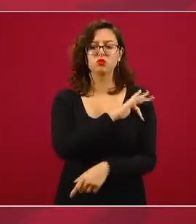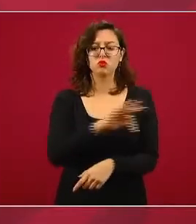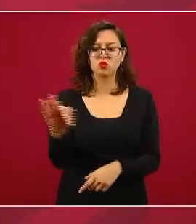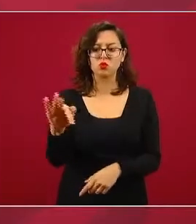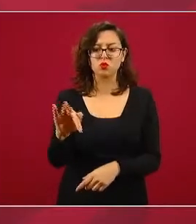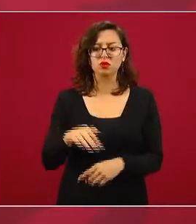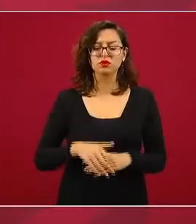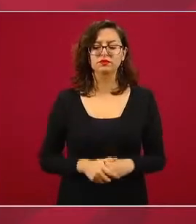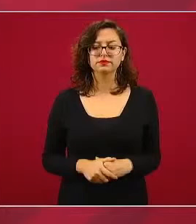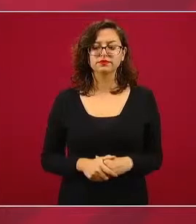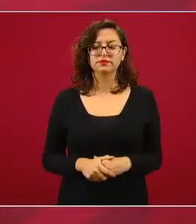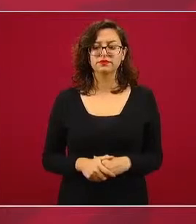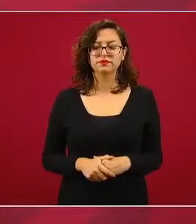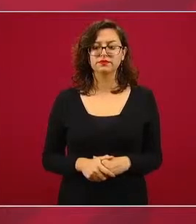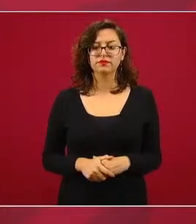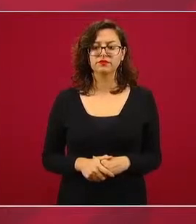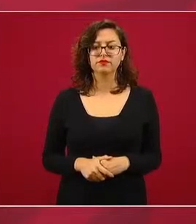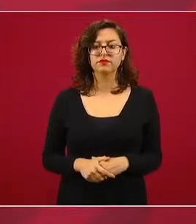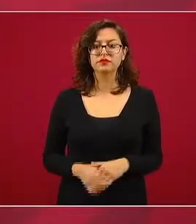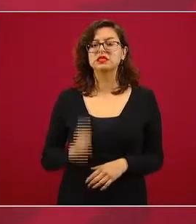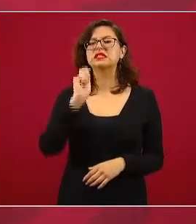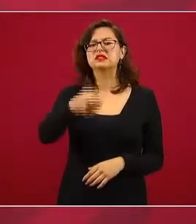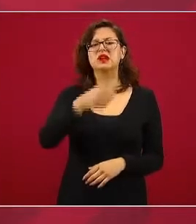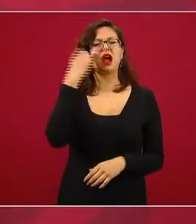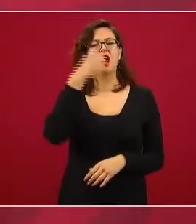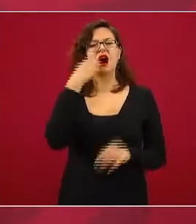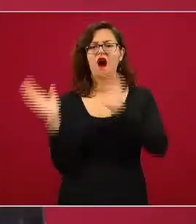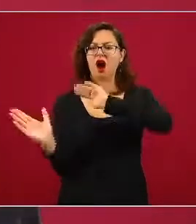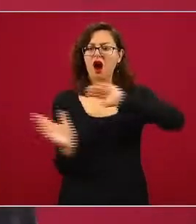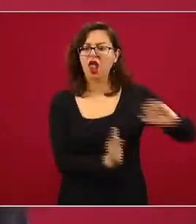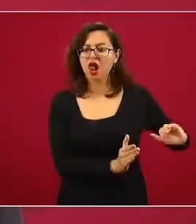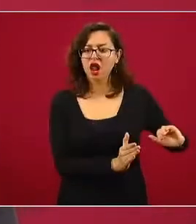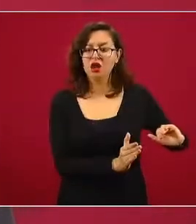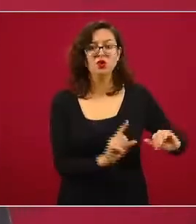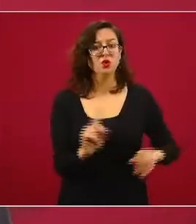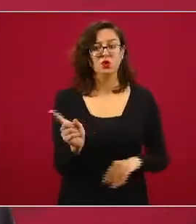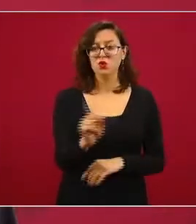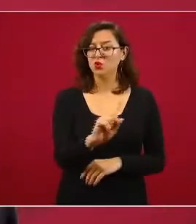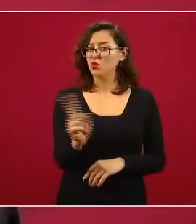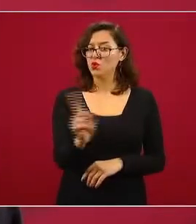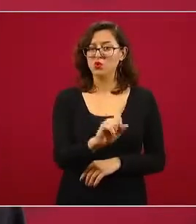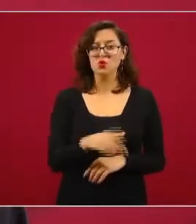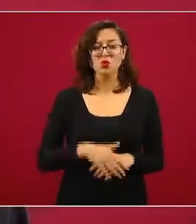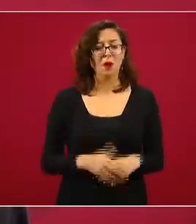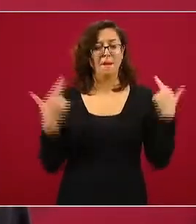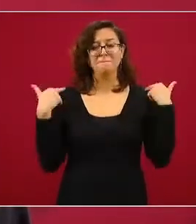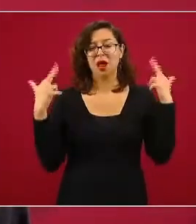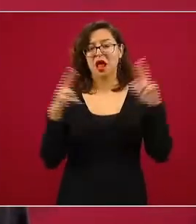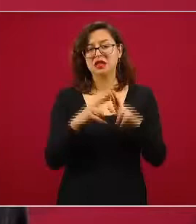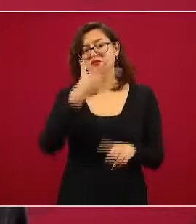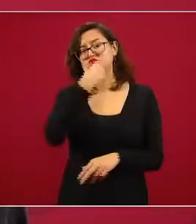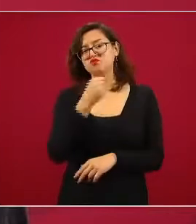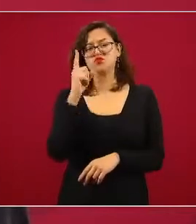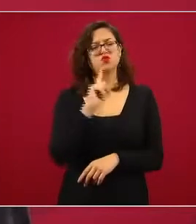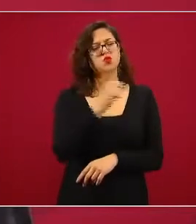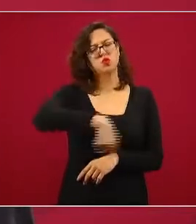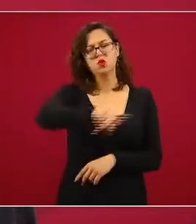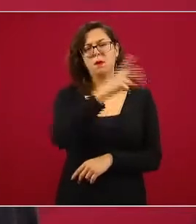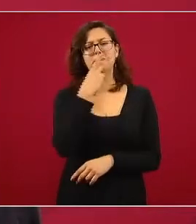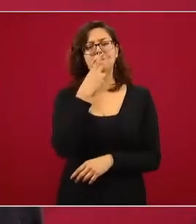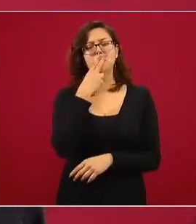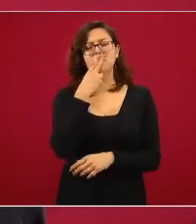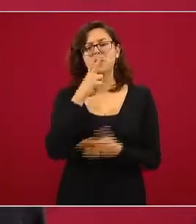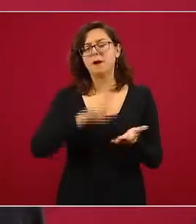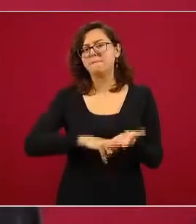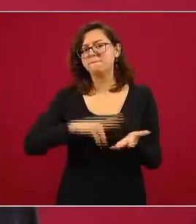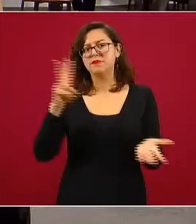significa reemplazar la escuela. Las maestras y los maestros son insustituibles. En los